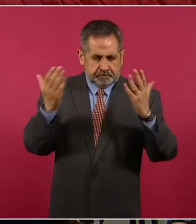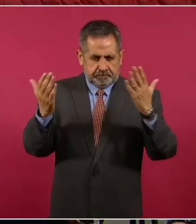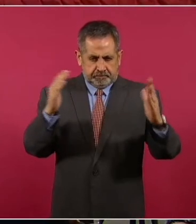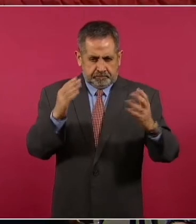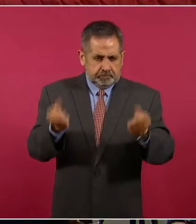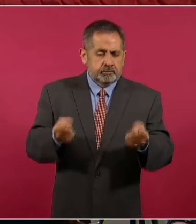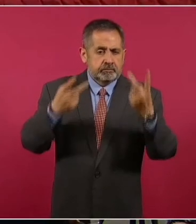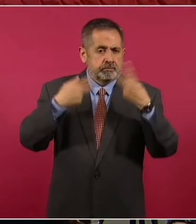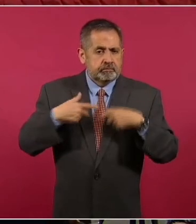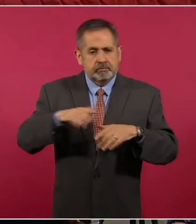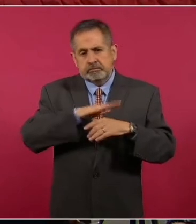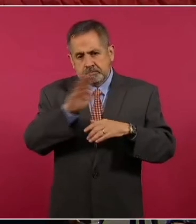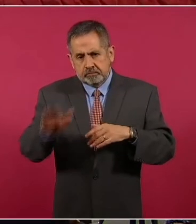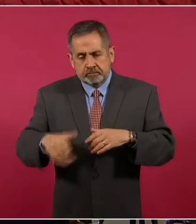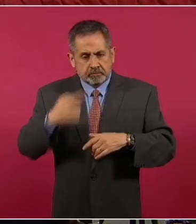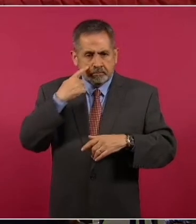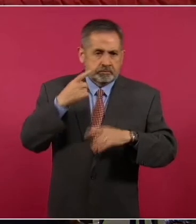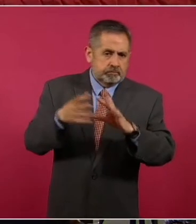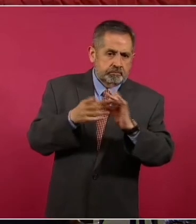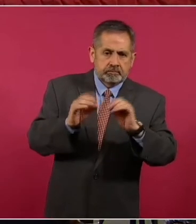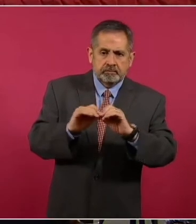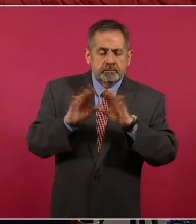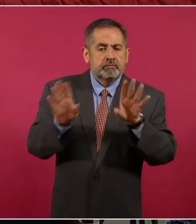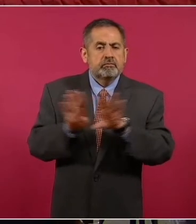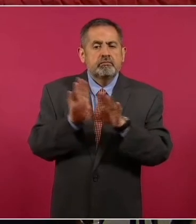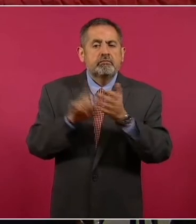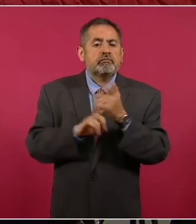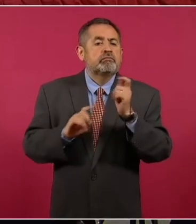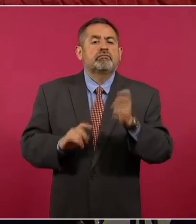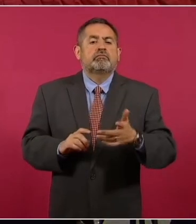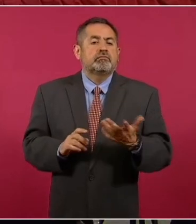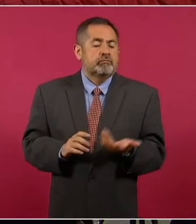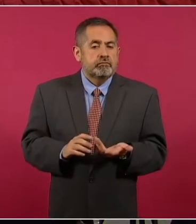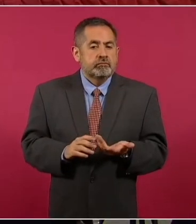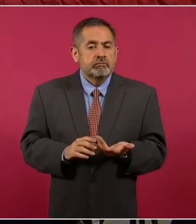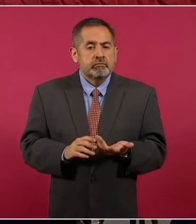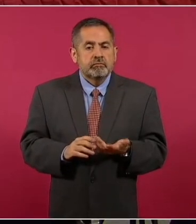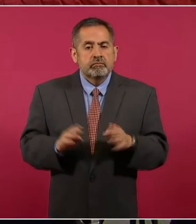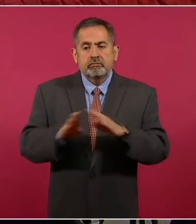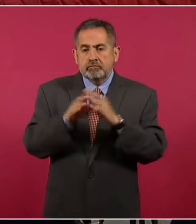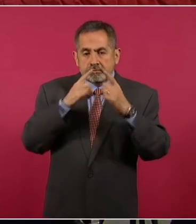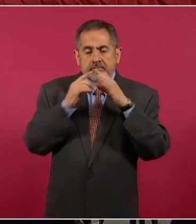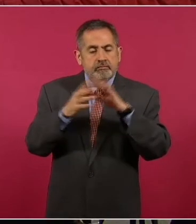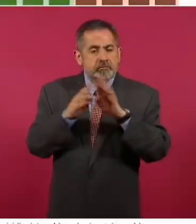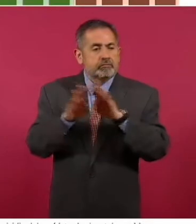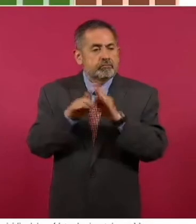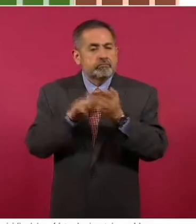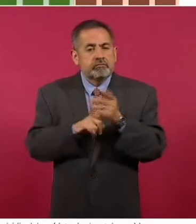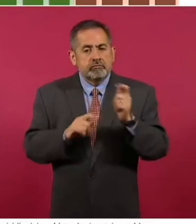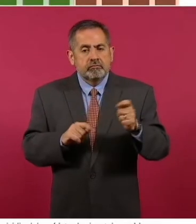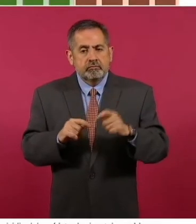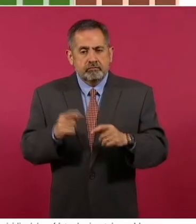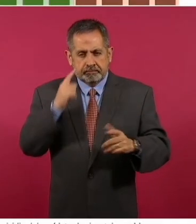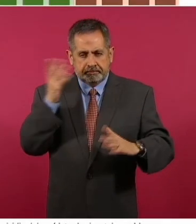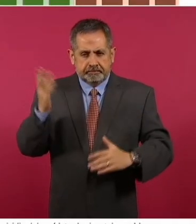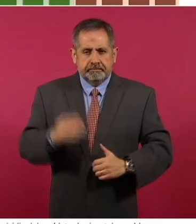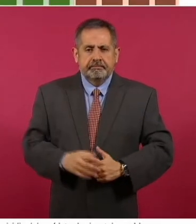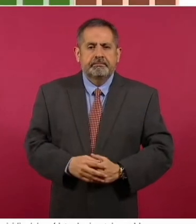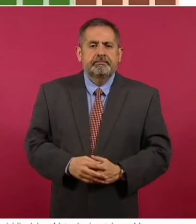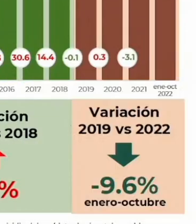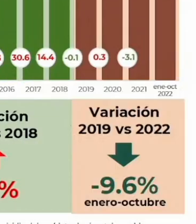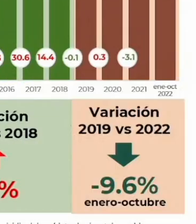homicidios se ve muy claramente la variación que se lleva en cada uno de los sexenios anteriores,